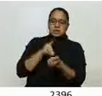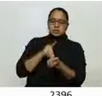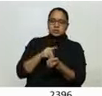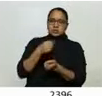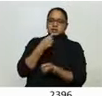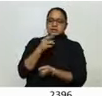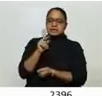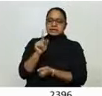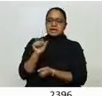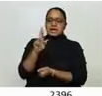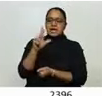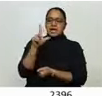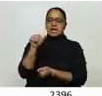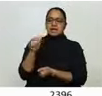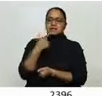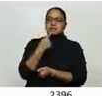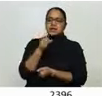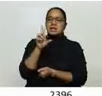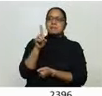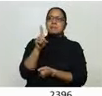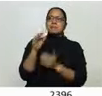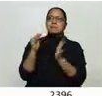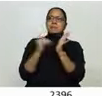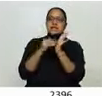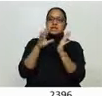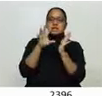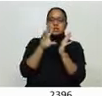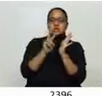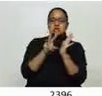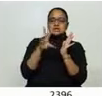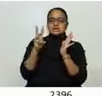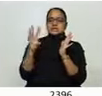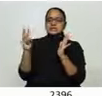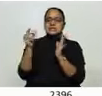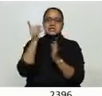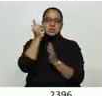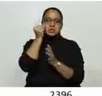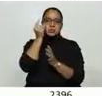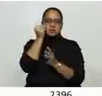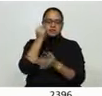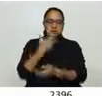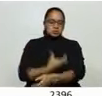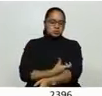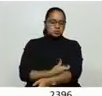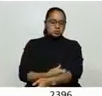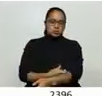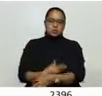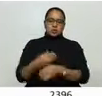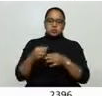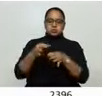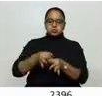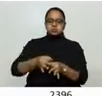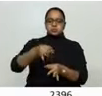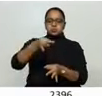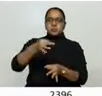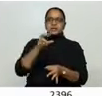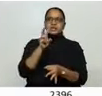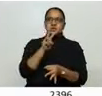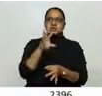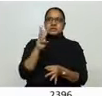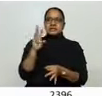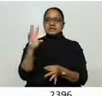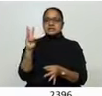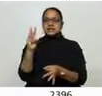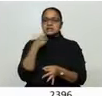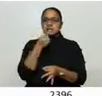.396 muestras, en su totalidad en la cual tenemos 426 positivas y